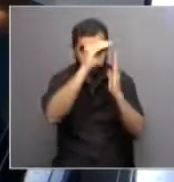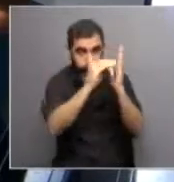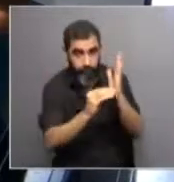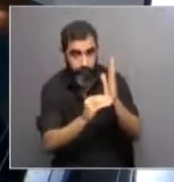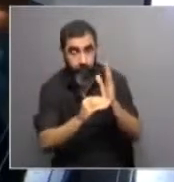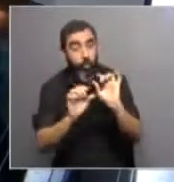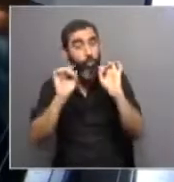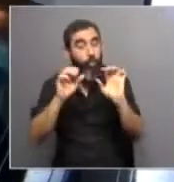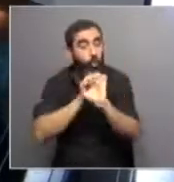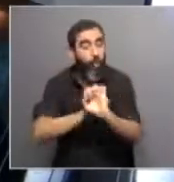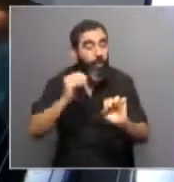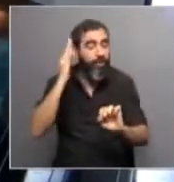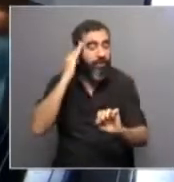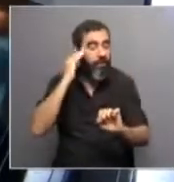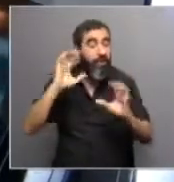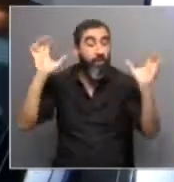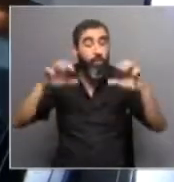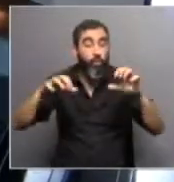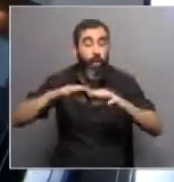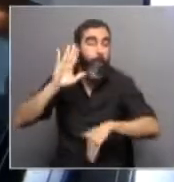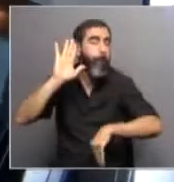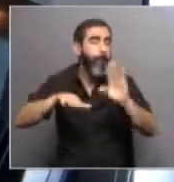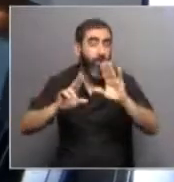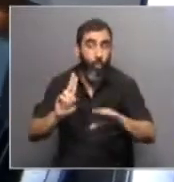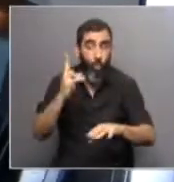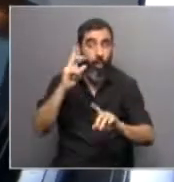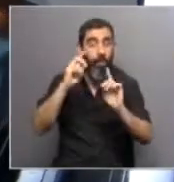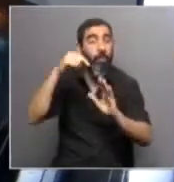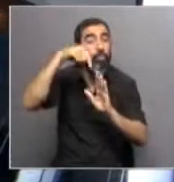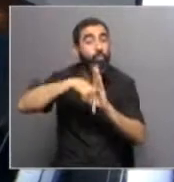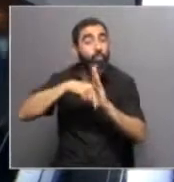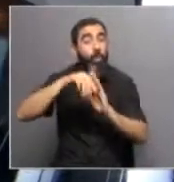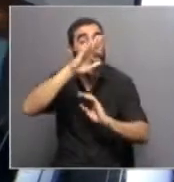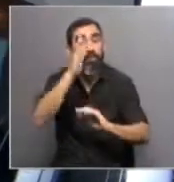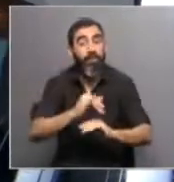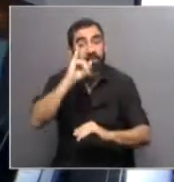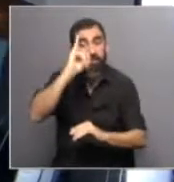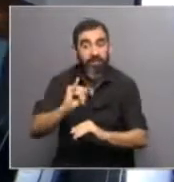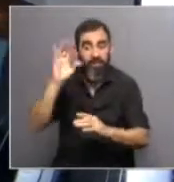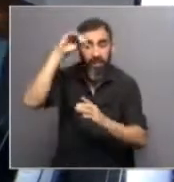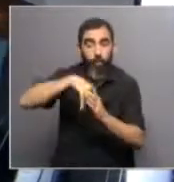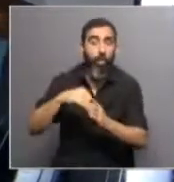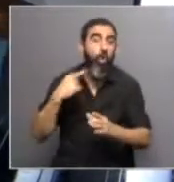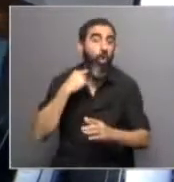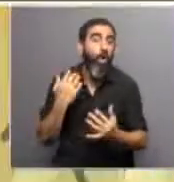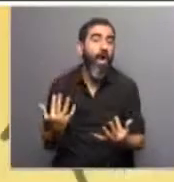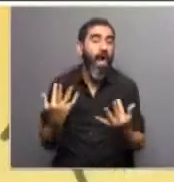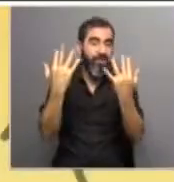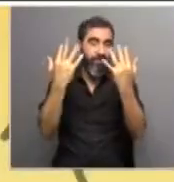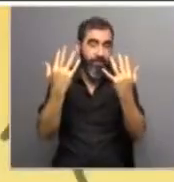recuperar el aumento en las lluvias en Uruguay y sur de Brasil cuando incluye la emisión de gases de efecto invernadero